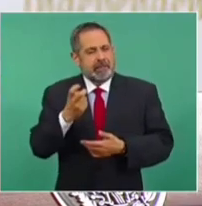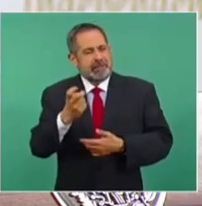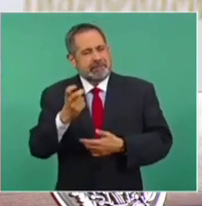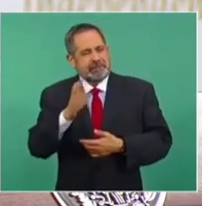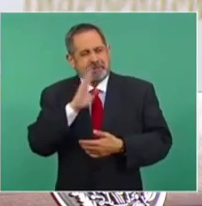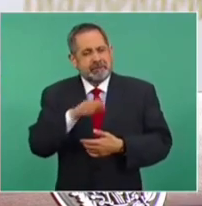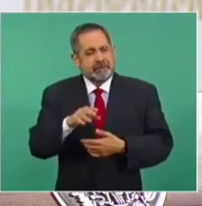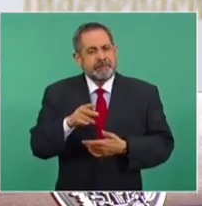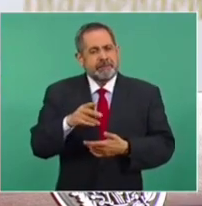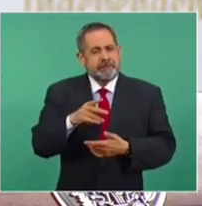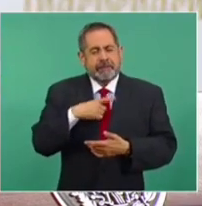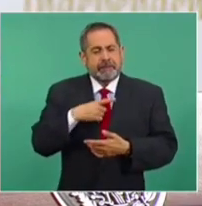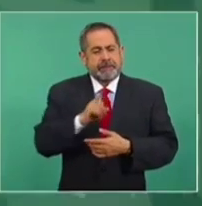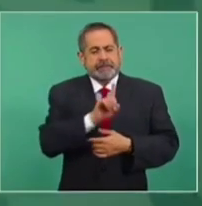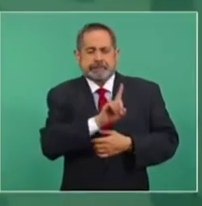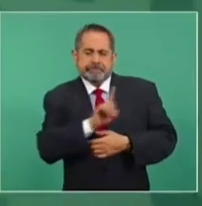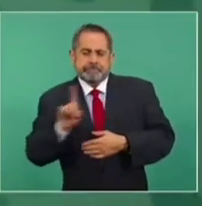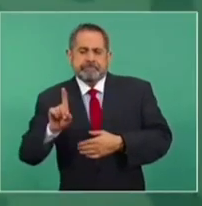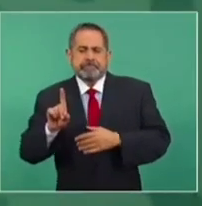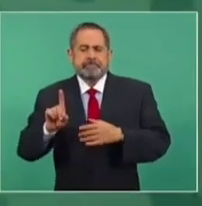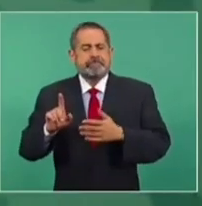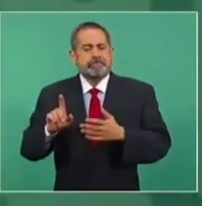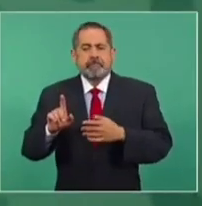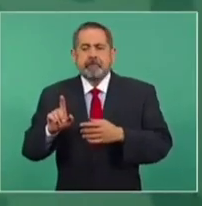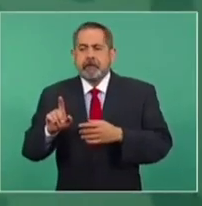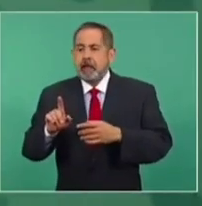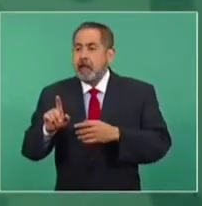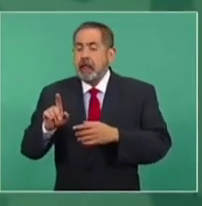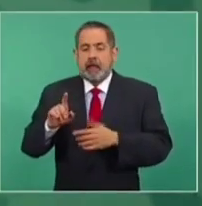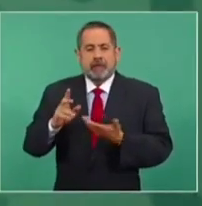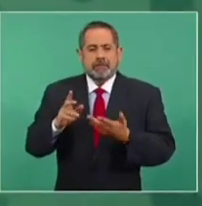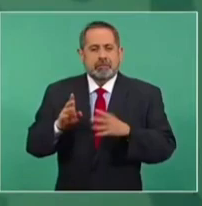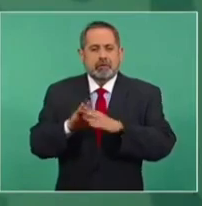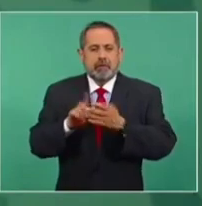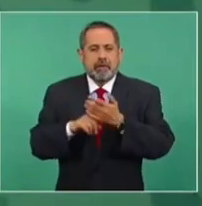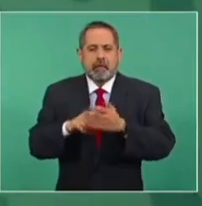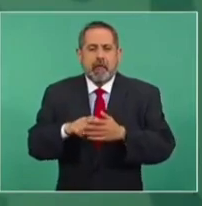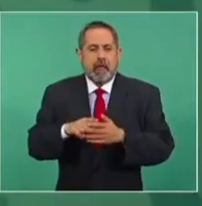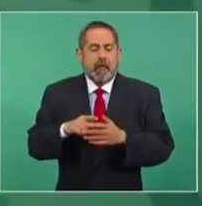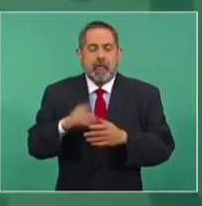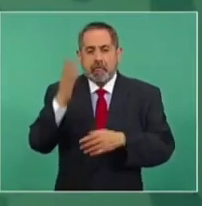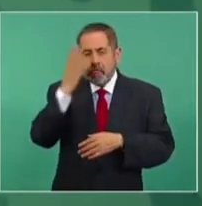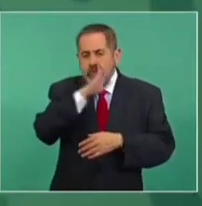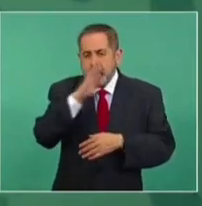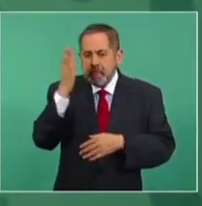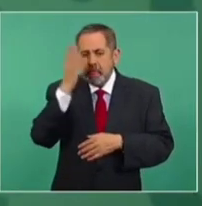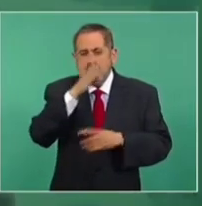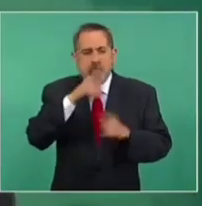al centro, el zigzagueo, la pérdida de la autenticidad.